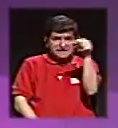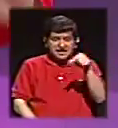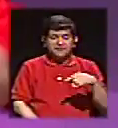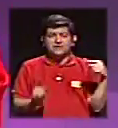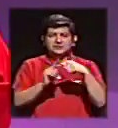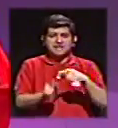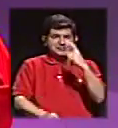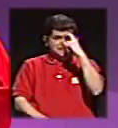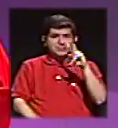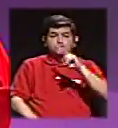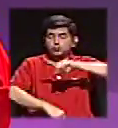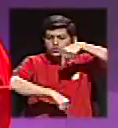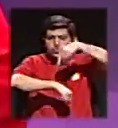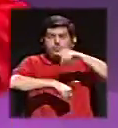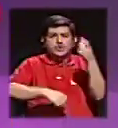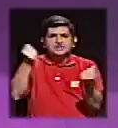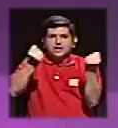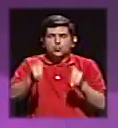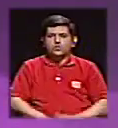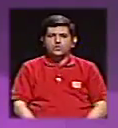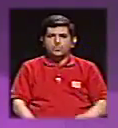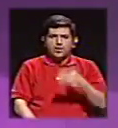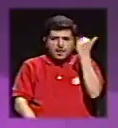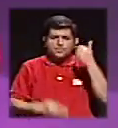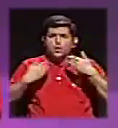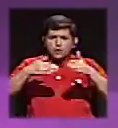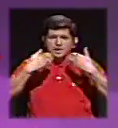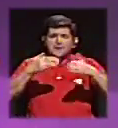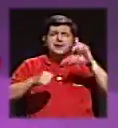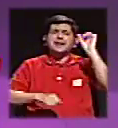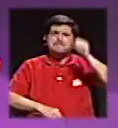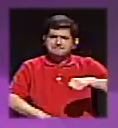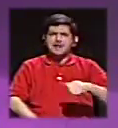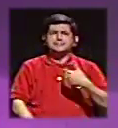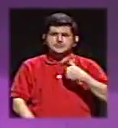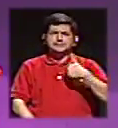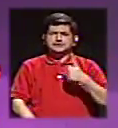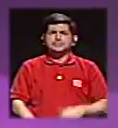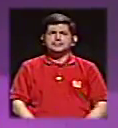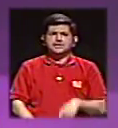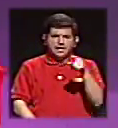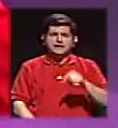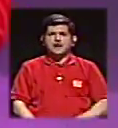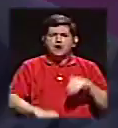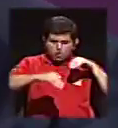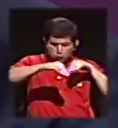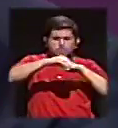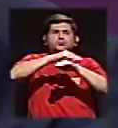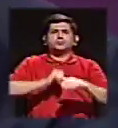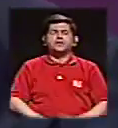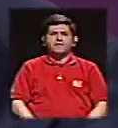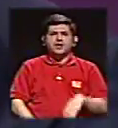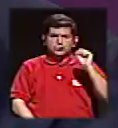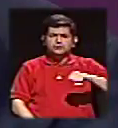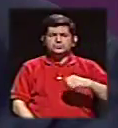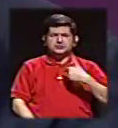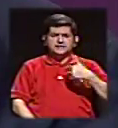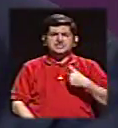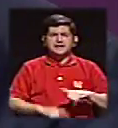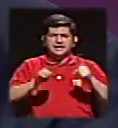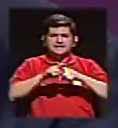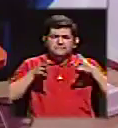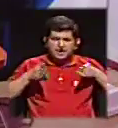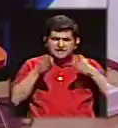Escazú dos horas en un carro? ¿Por qué Panamá sí puede hacer un subterráneo? ¿Por qué Panamá sí puede hacer los